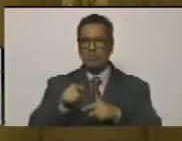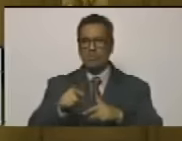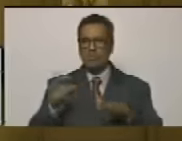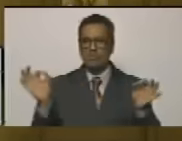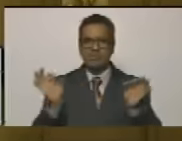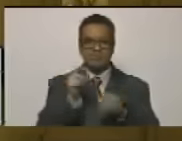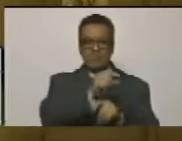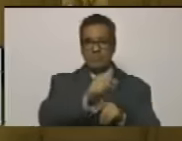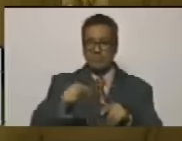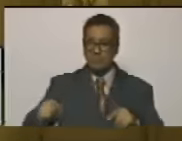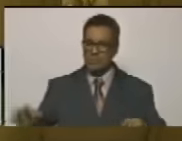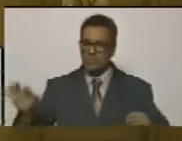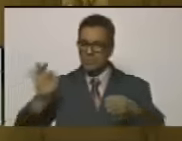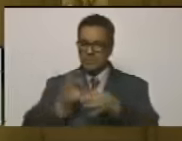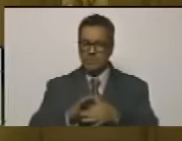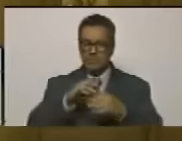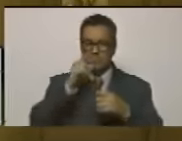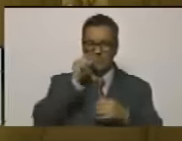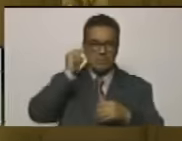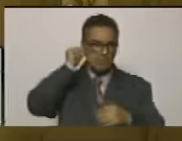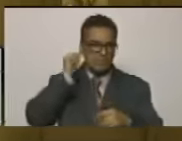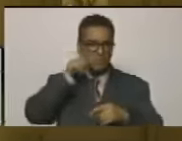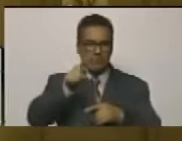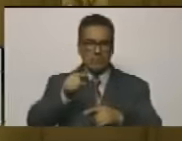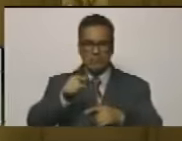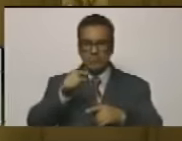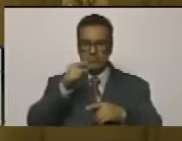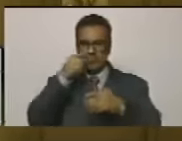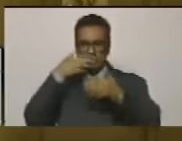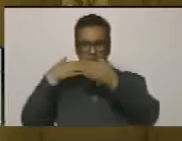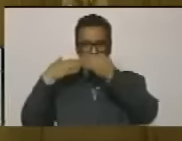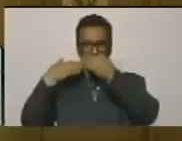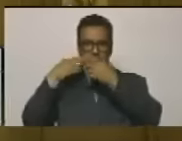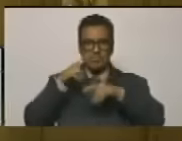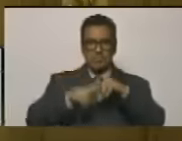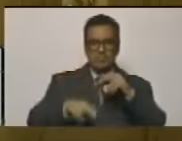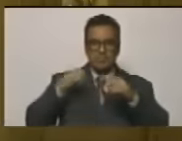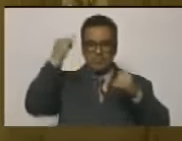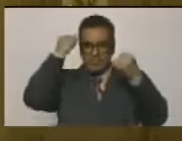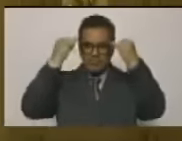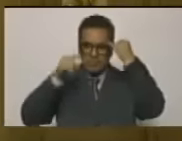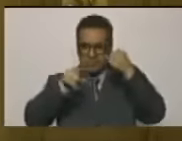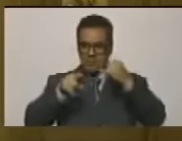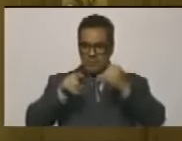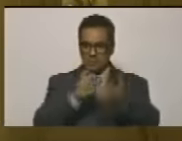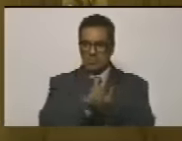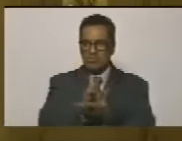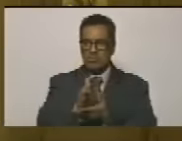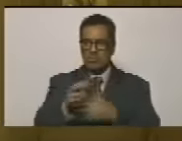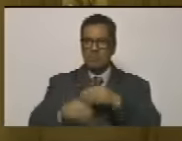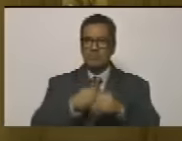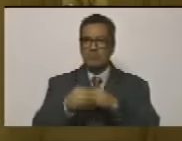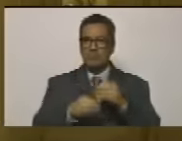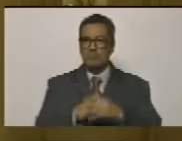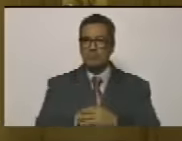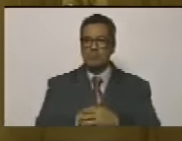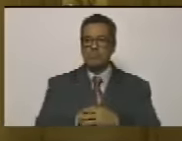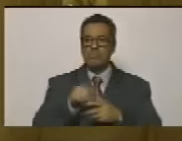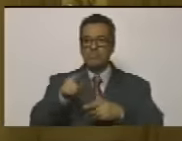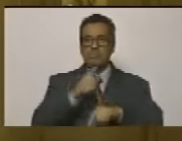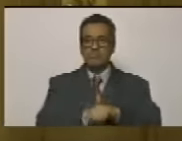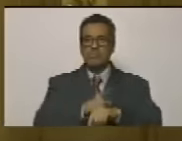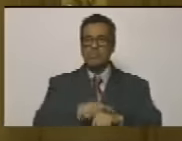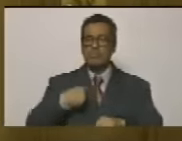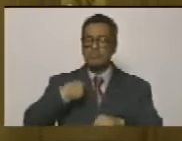ninguno de los involucrados e involucradas en esta conspiración sigan siendo en este